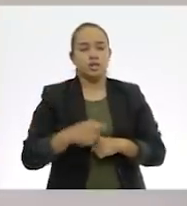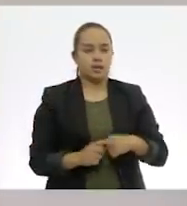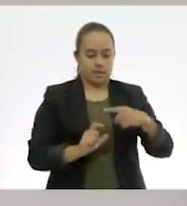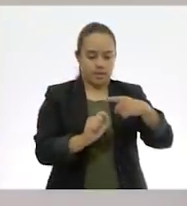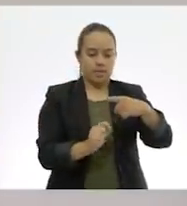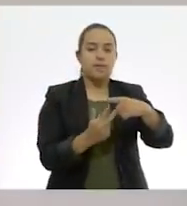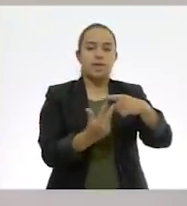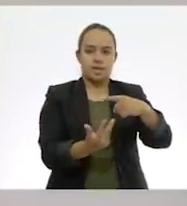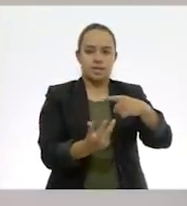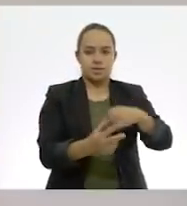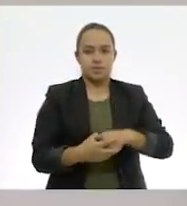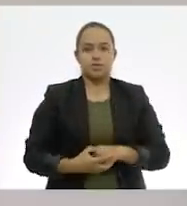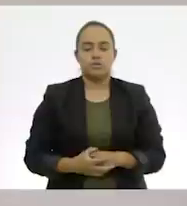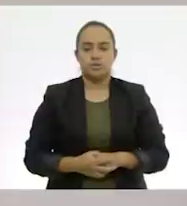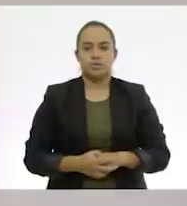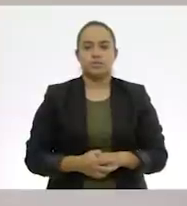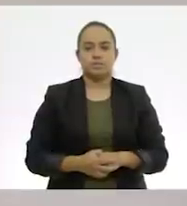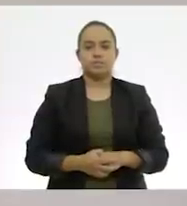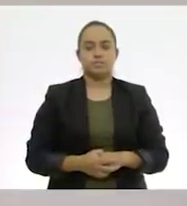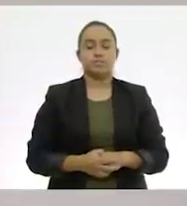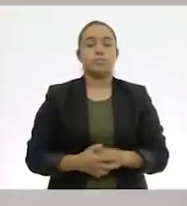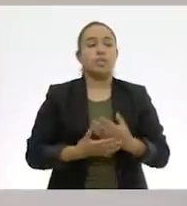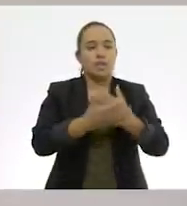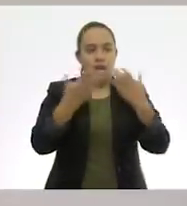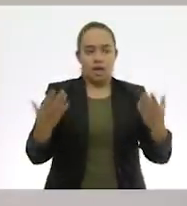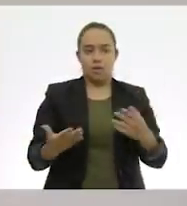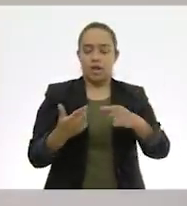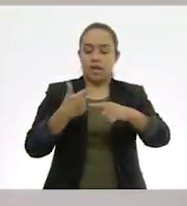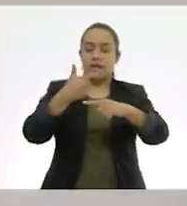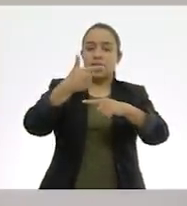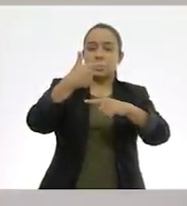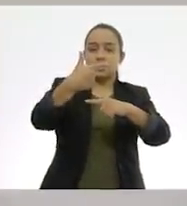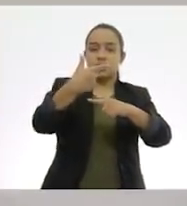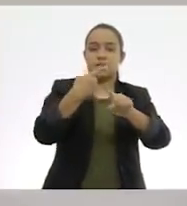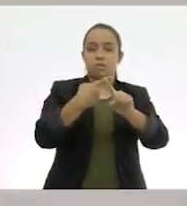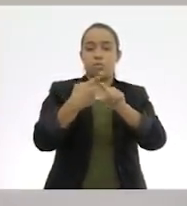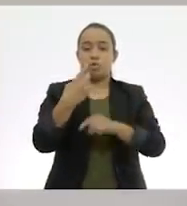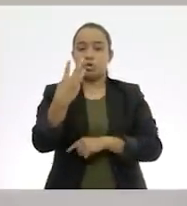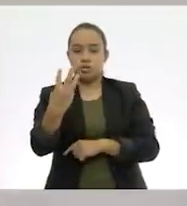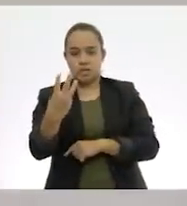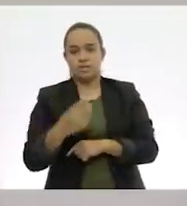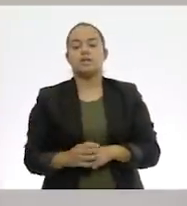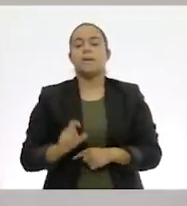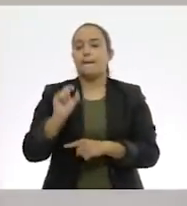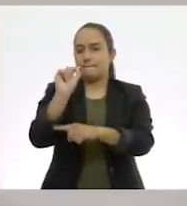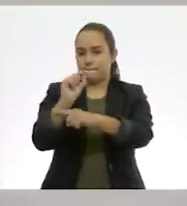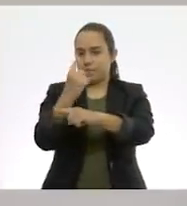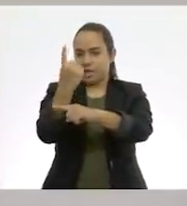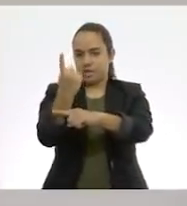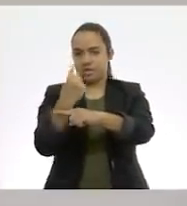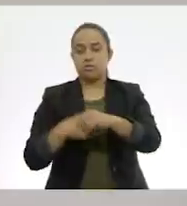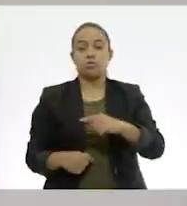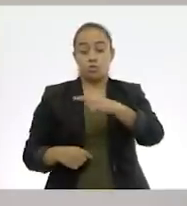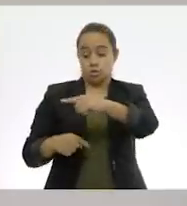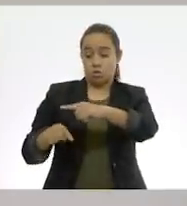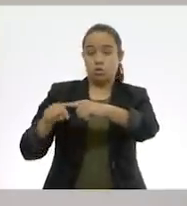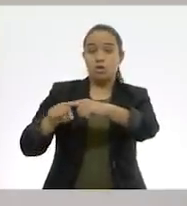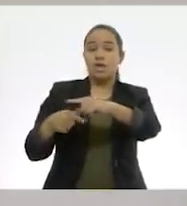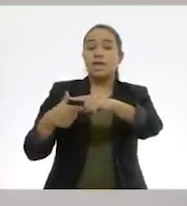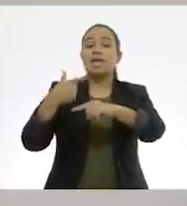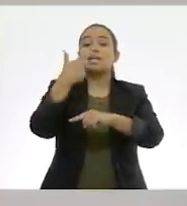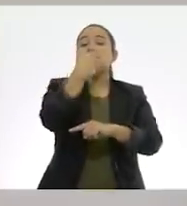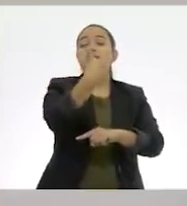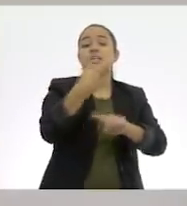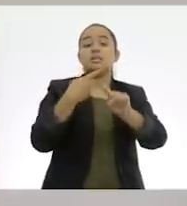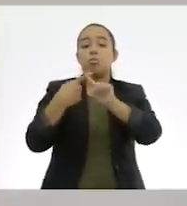Veintiocho. Muy bien. Ahora multipliquemos siete por tres. Veintiuno. Y siete por